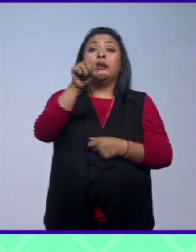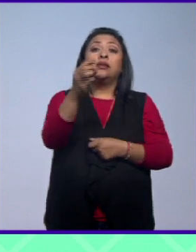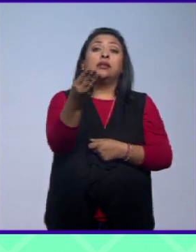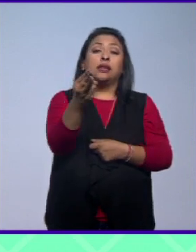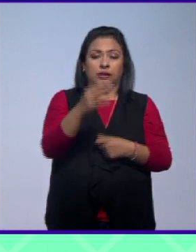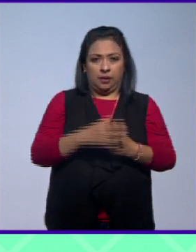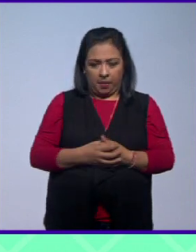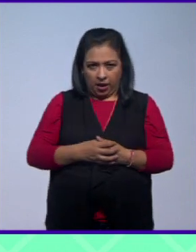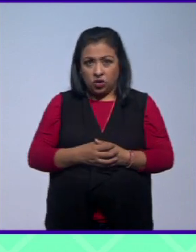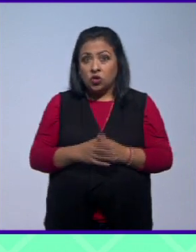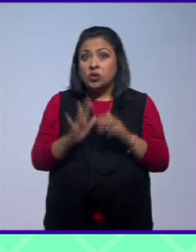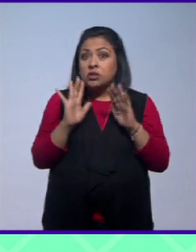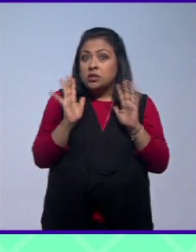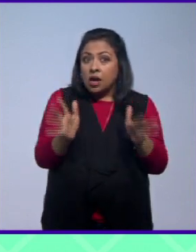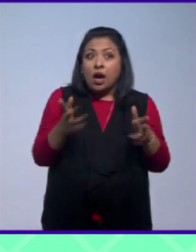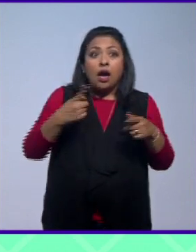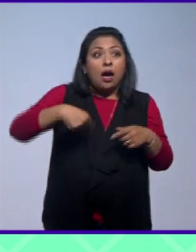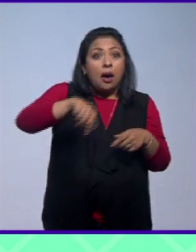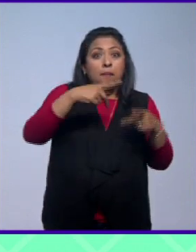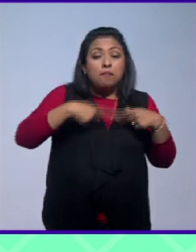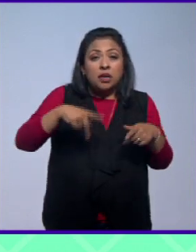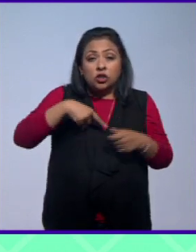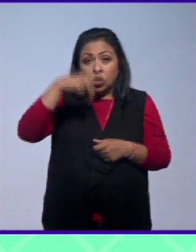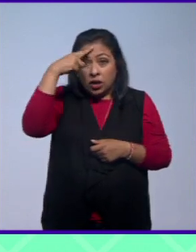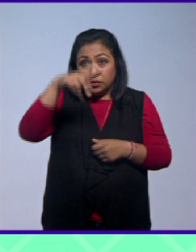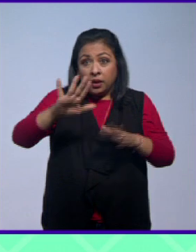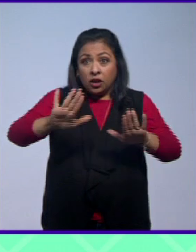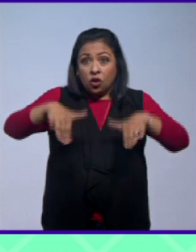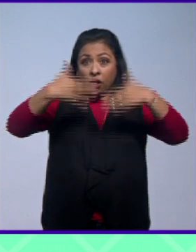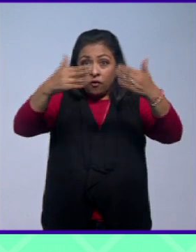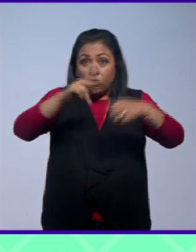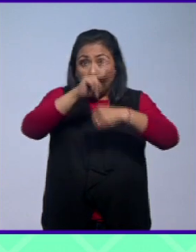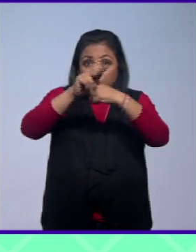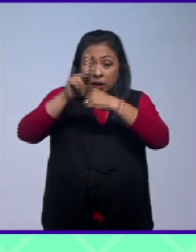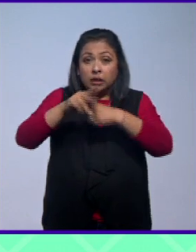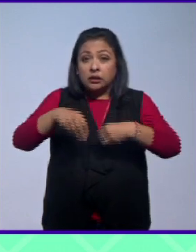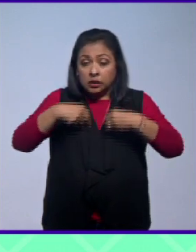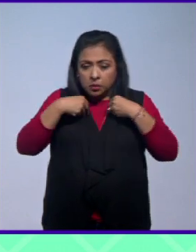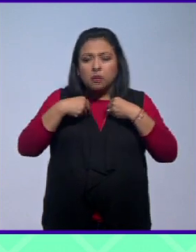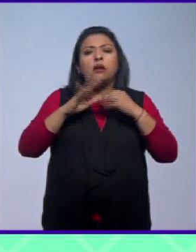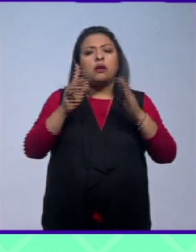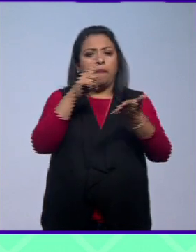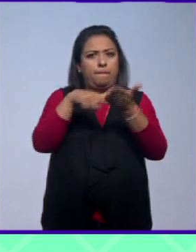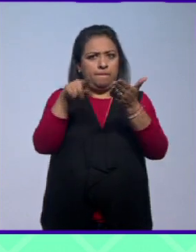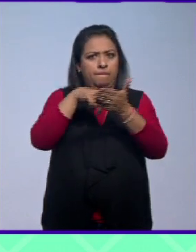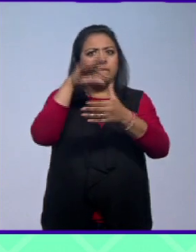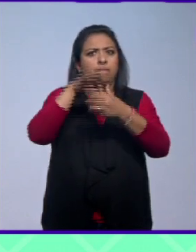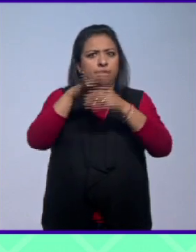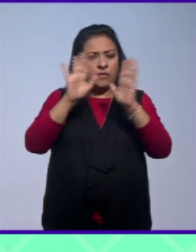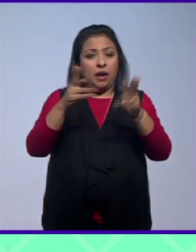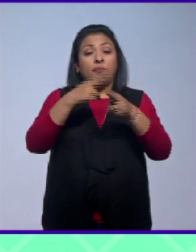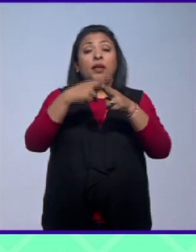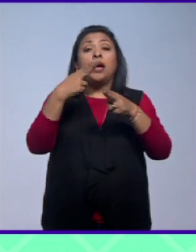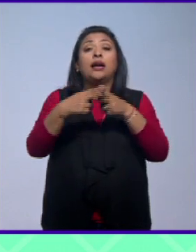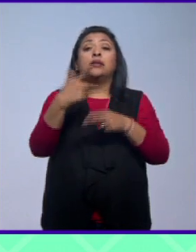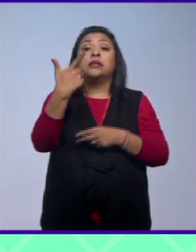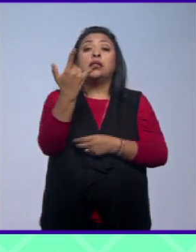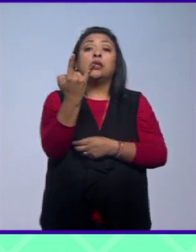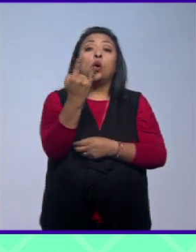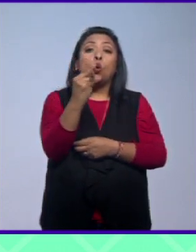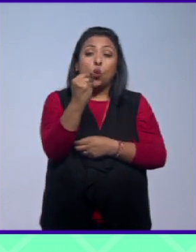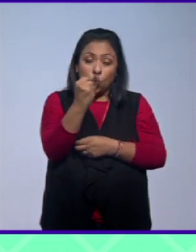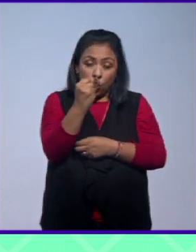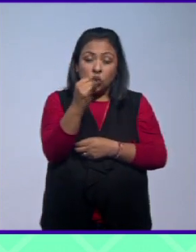ya están votando los mexicanos que reciben en el extranjero hasta el 7 de junio se habían